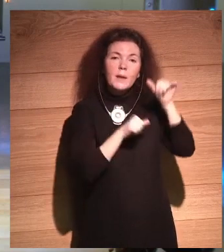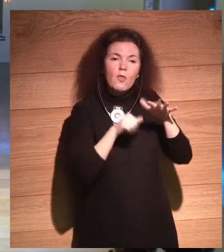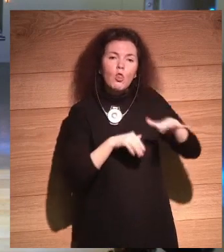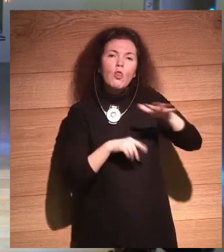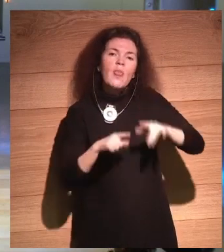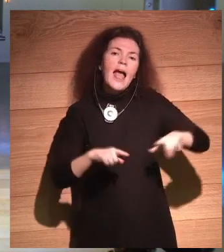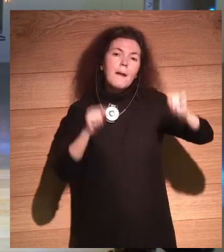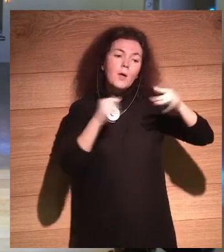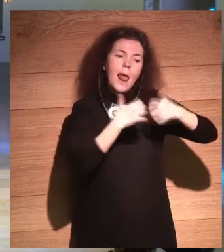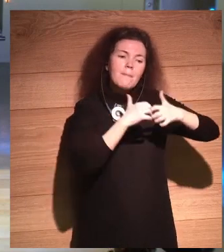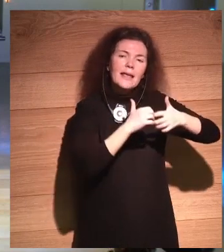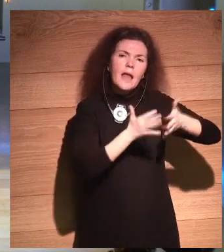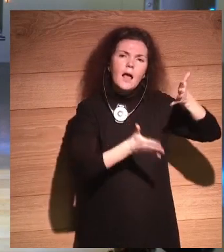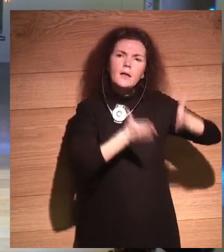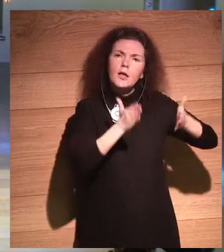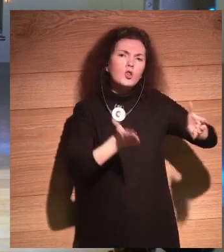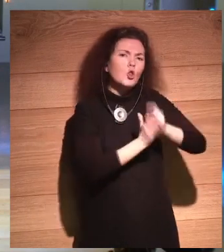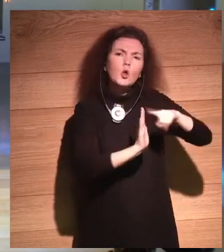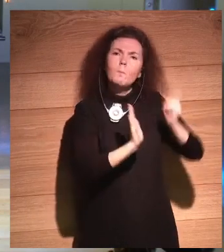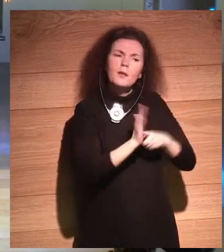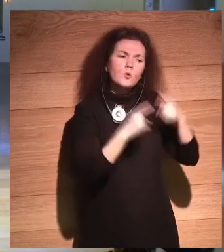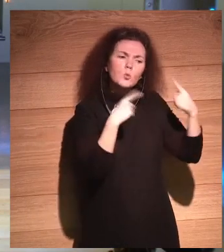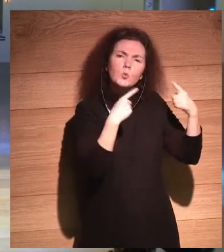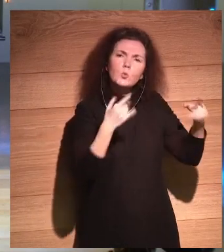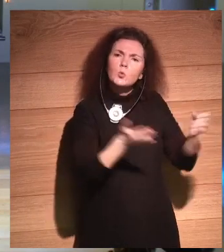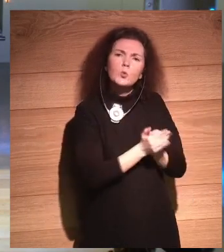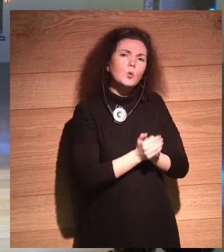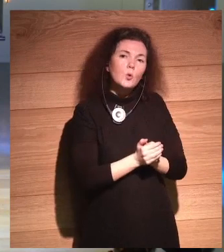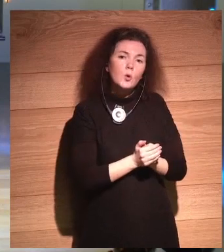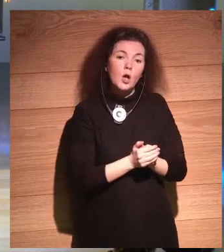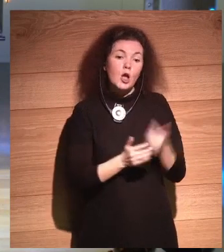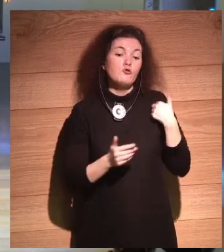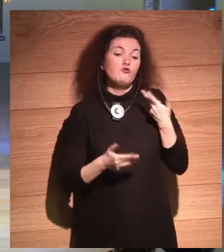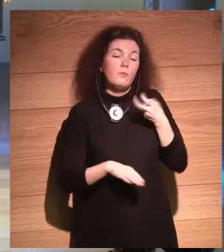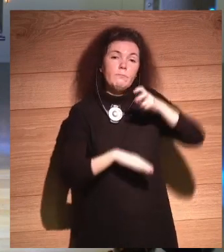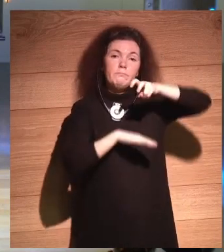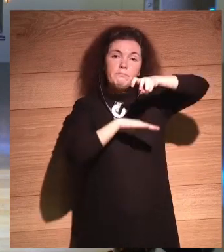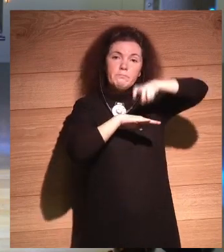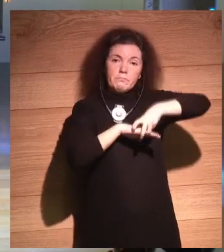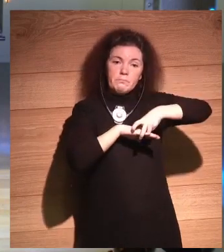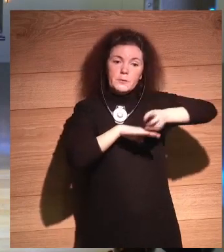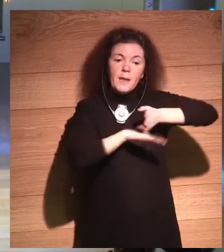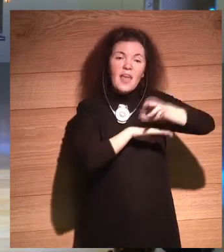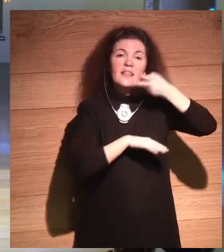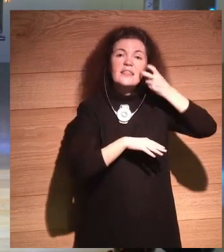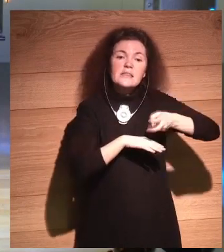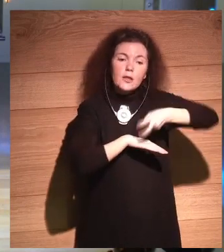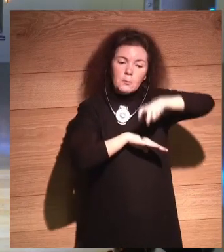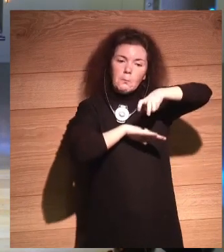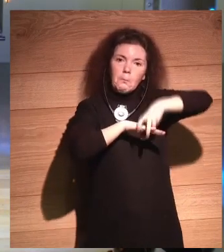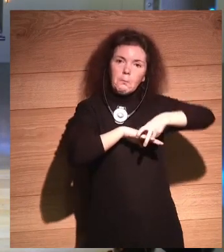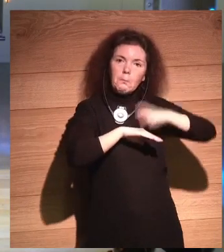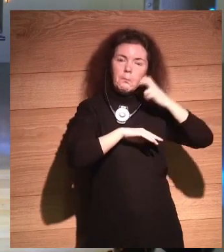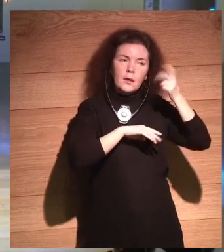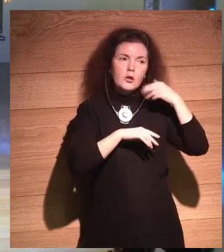en Japón, donde la máquina lo hacía todo por sí misma. Bueno, yo no me arriesgaría a sentarme en ese dentista, pero lo